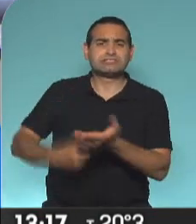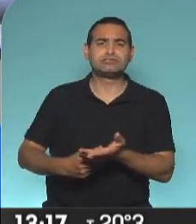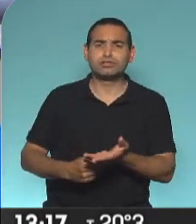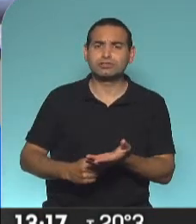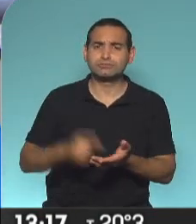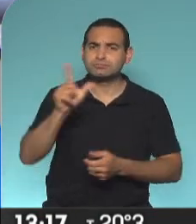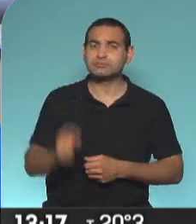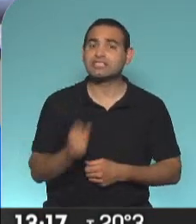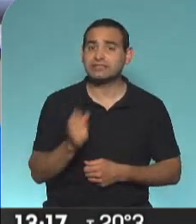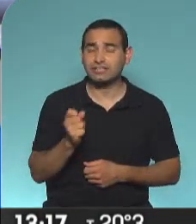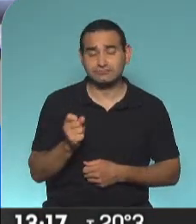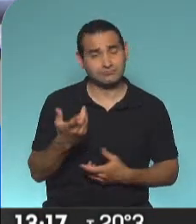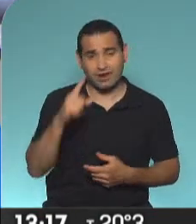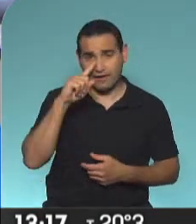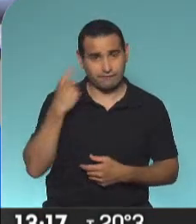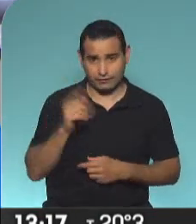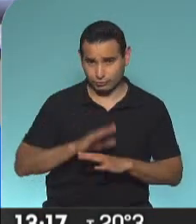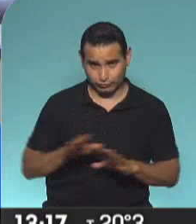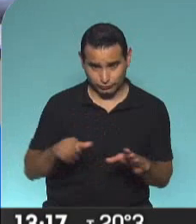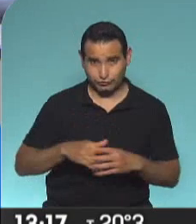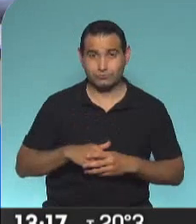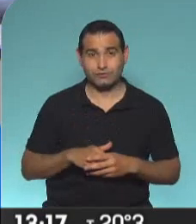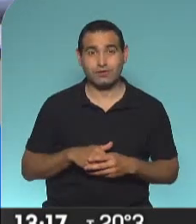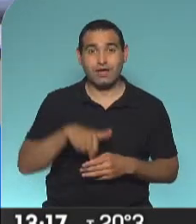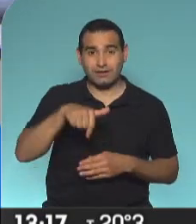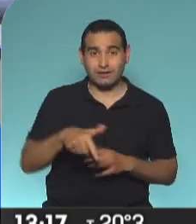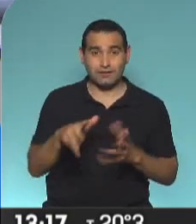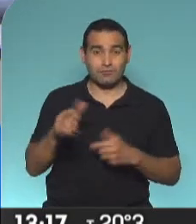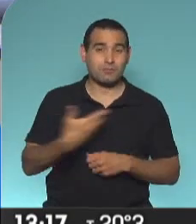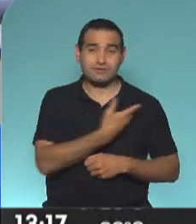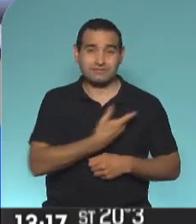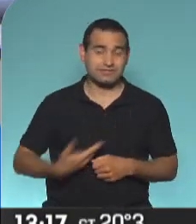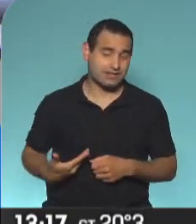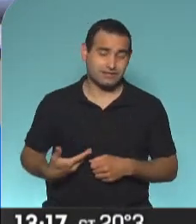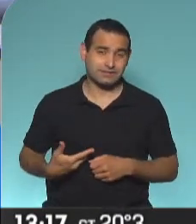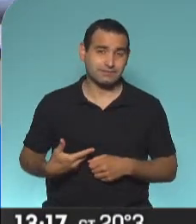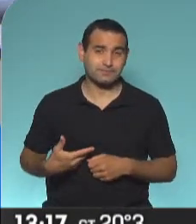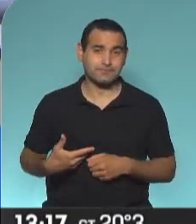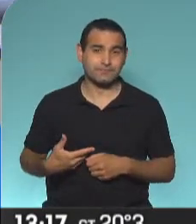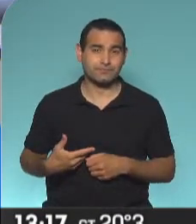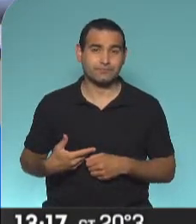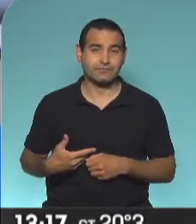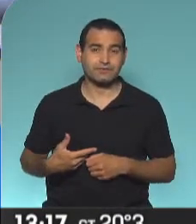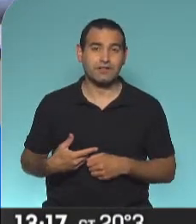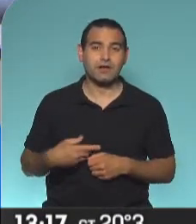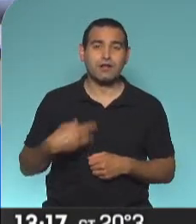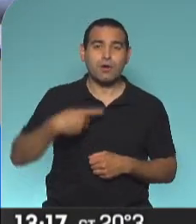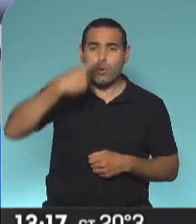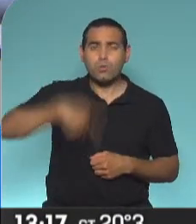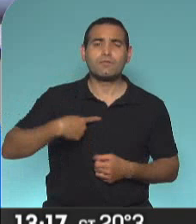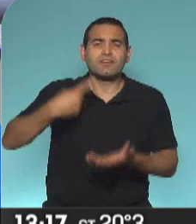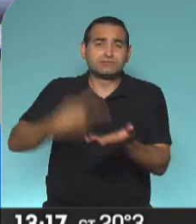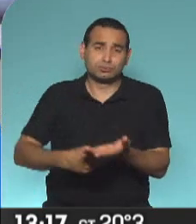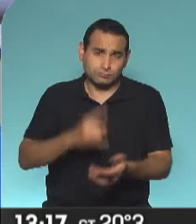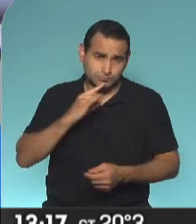República Argentina, se llama Alberto Fernández. En este sistema presidencialista, en cualquier sistema presidencialista, la última palabra la tiene